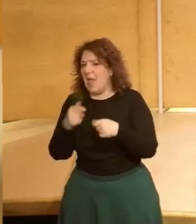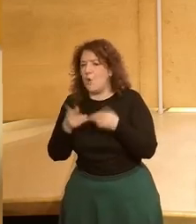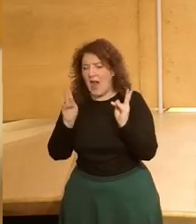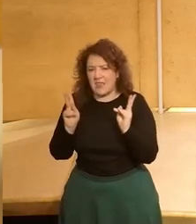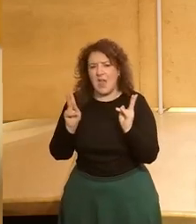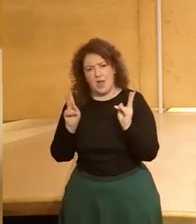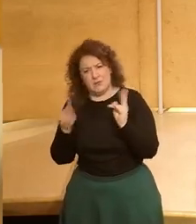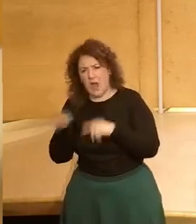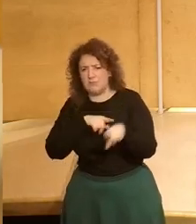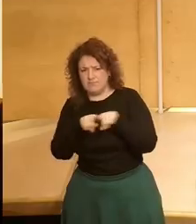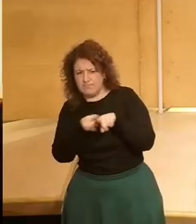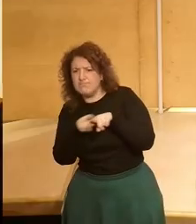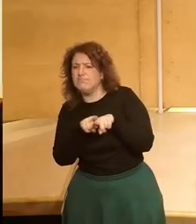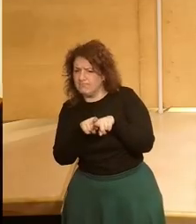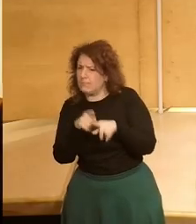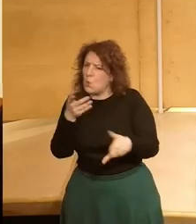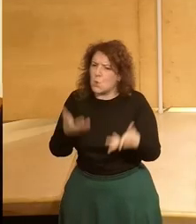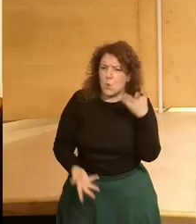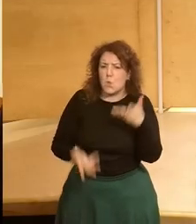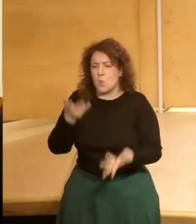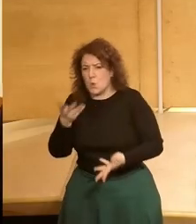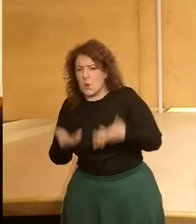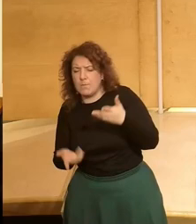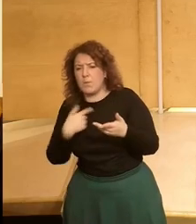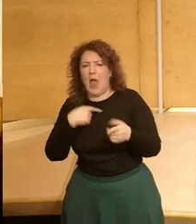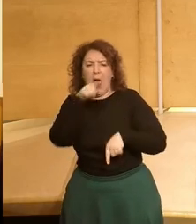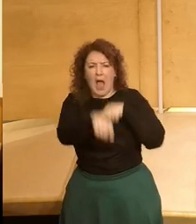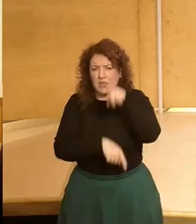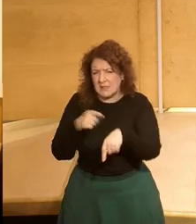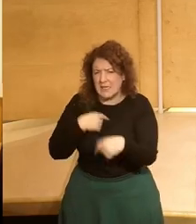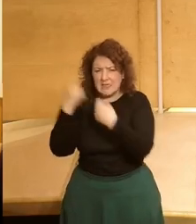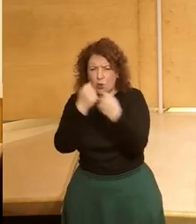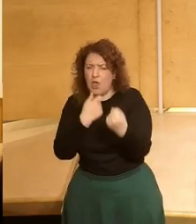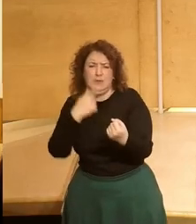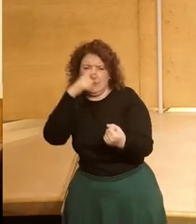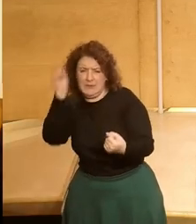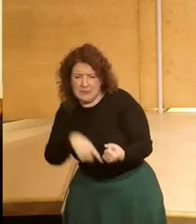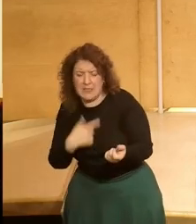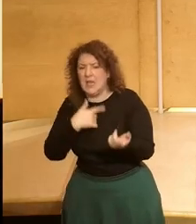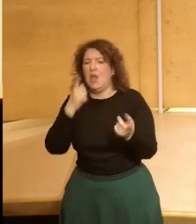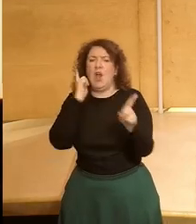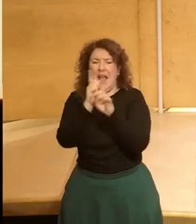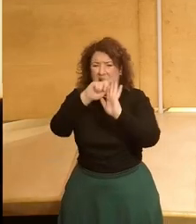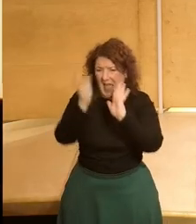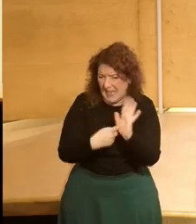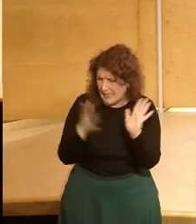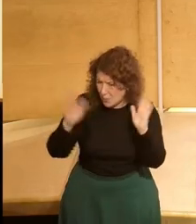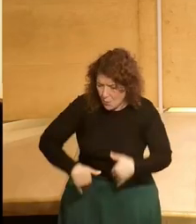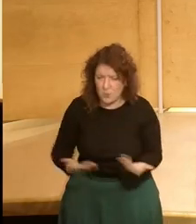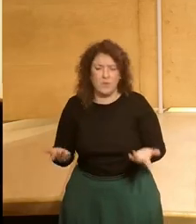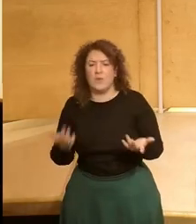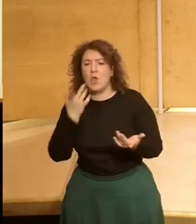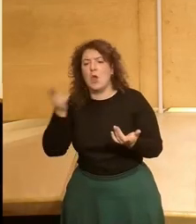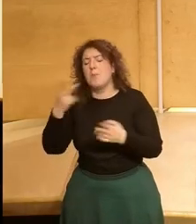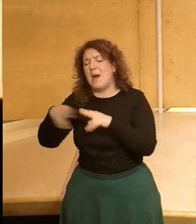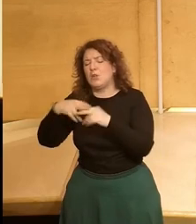más cuestionadas que nunca porque vemos acusaciones de instituciones ilegítimas gobiernos ilegítimos vemos partidos que tienen